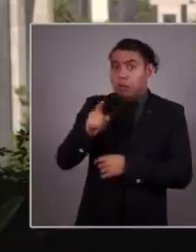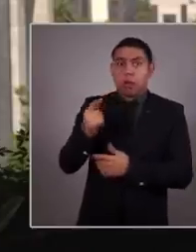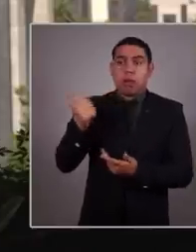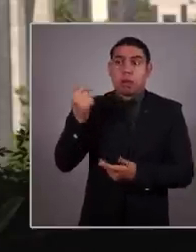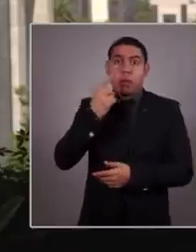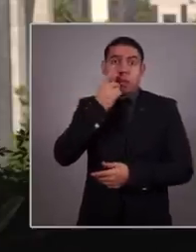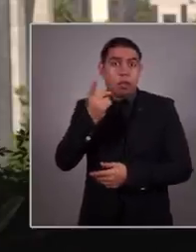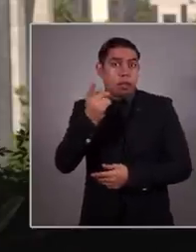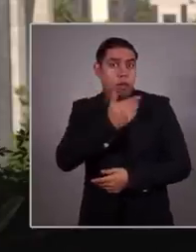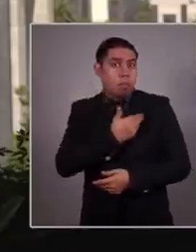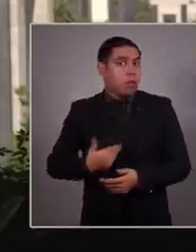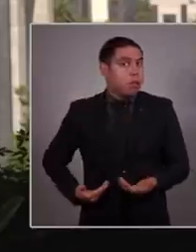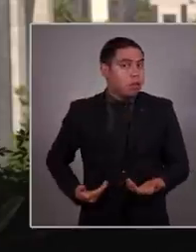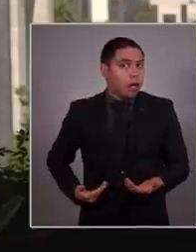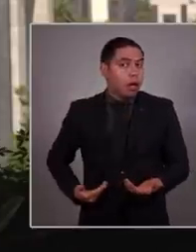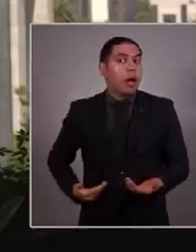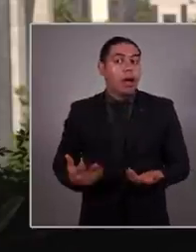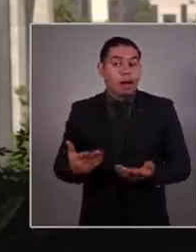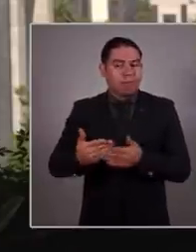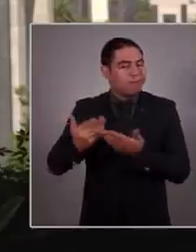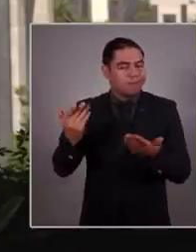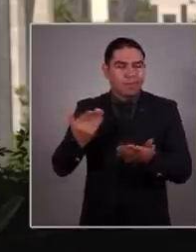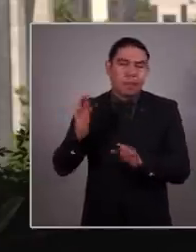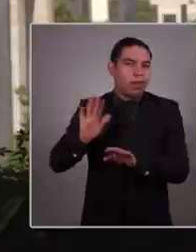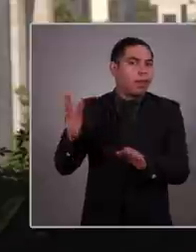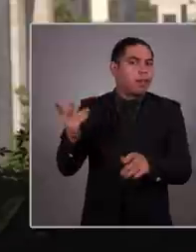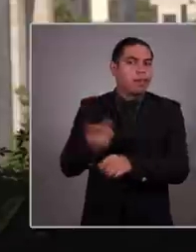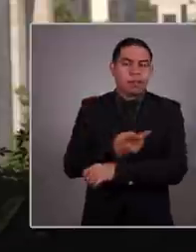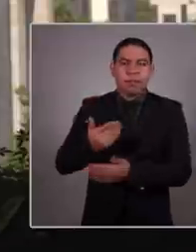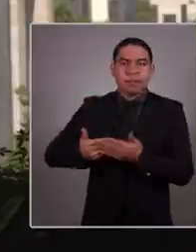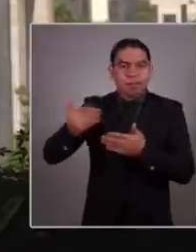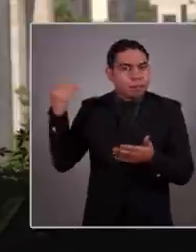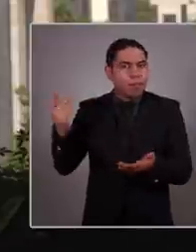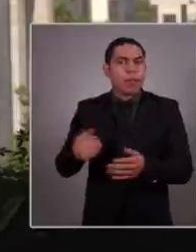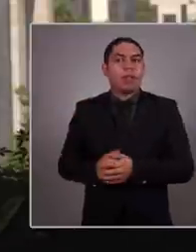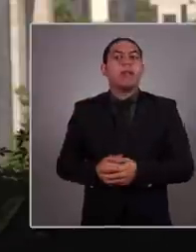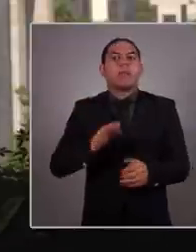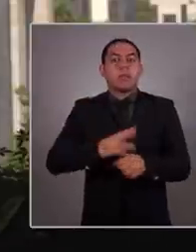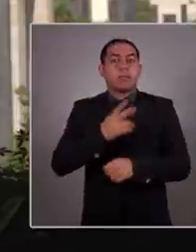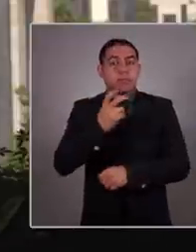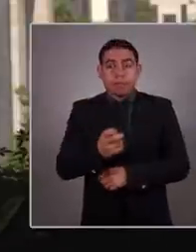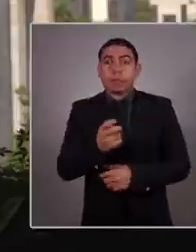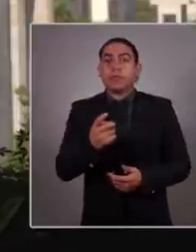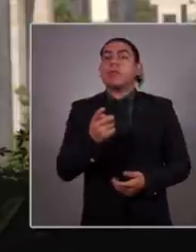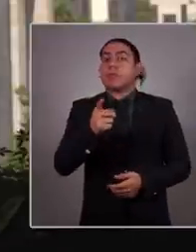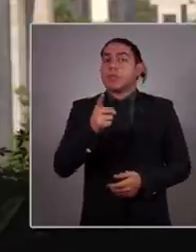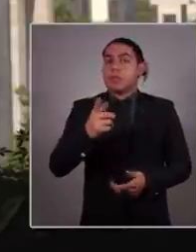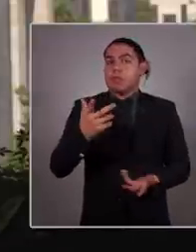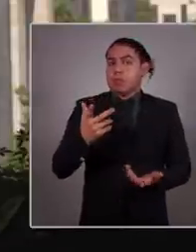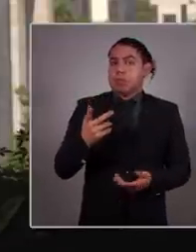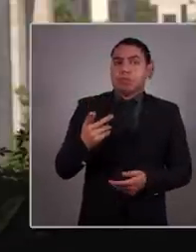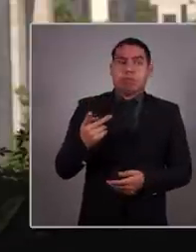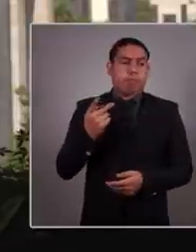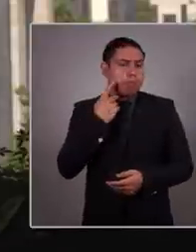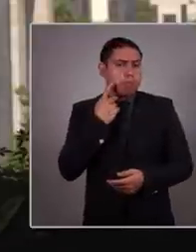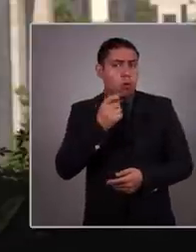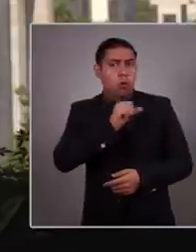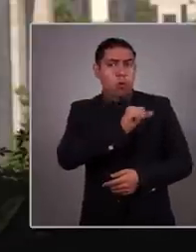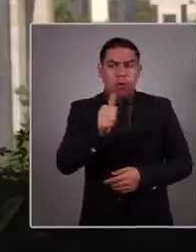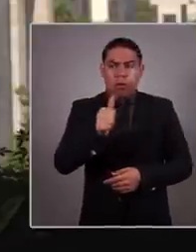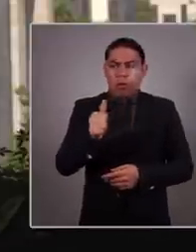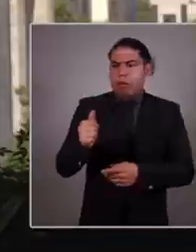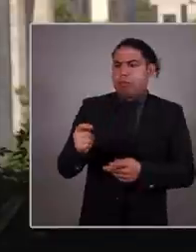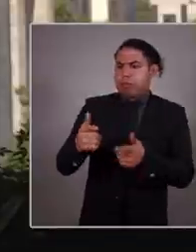Eso es pasado. Otros creen que lo más importante para el país en este momento es la simple aspiración partidista de quitar a otro